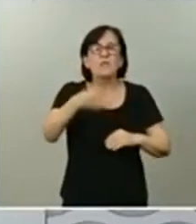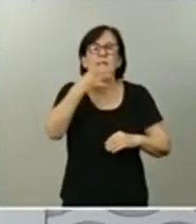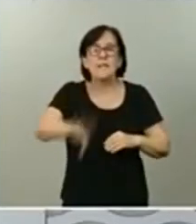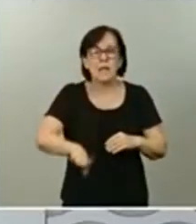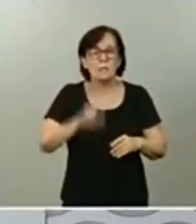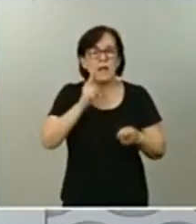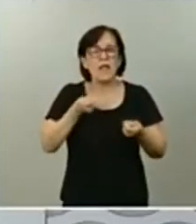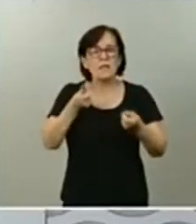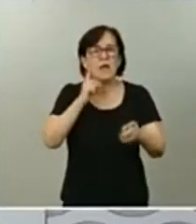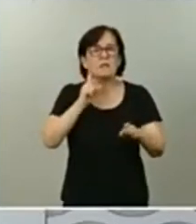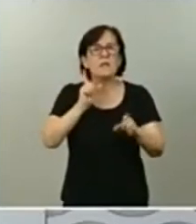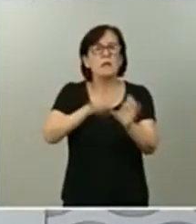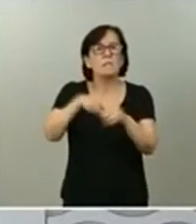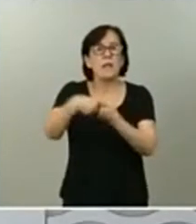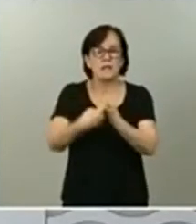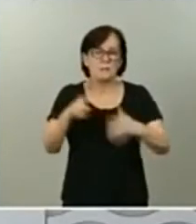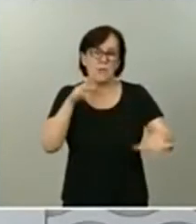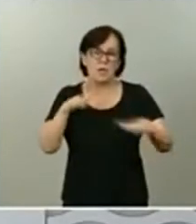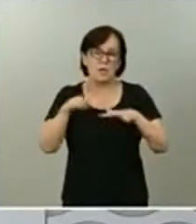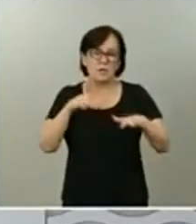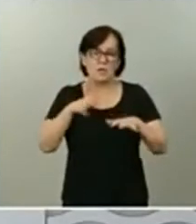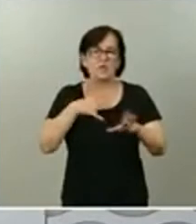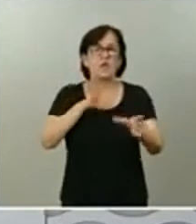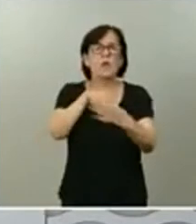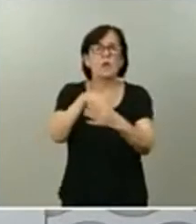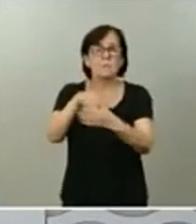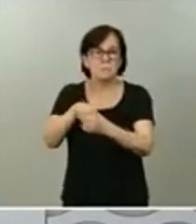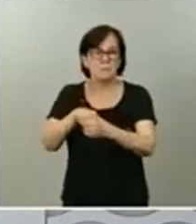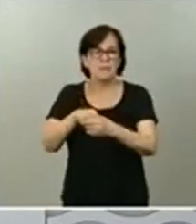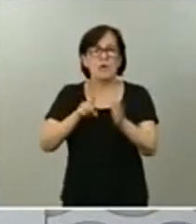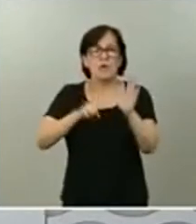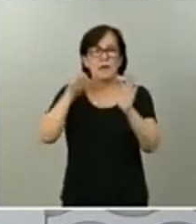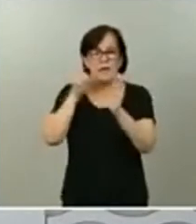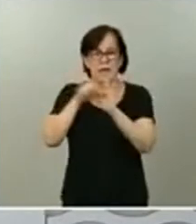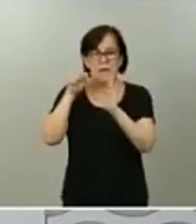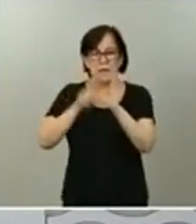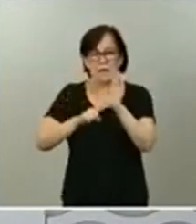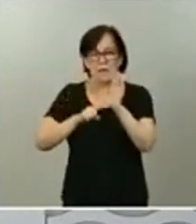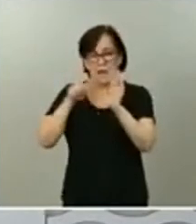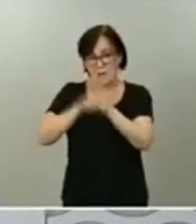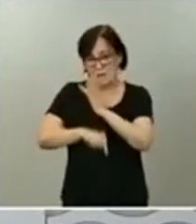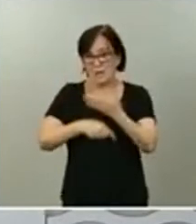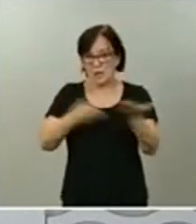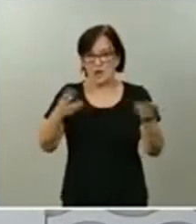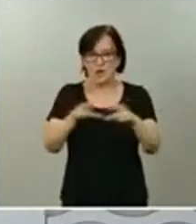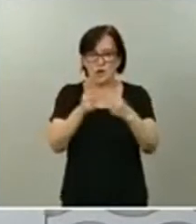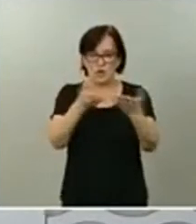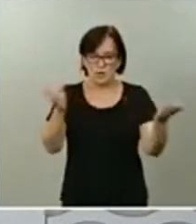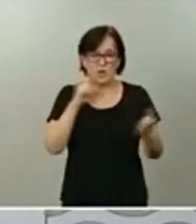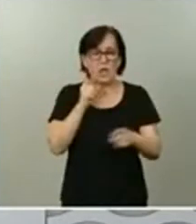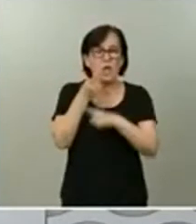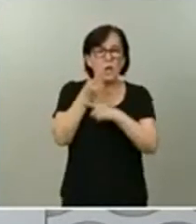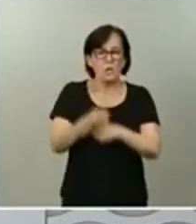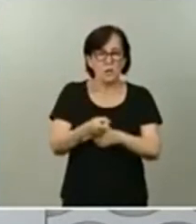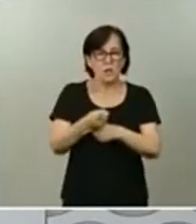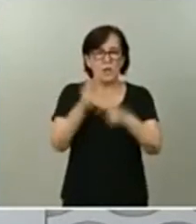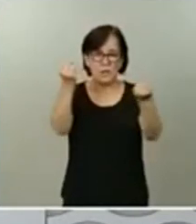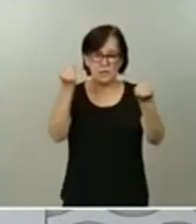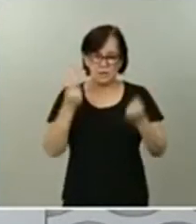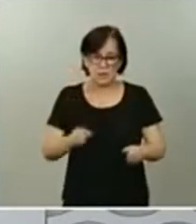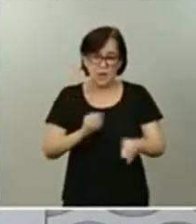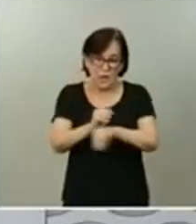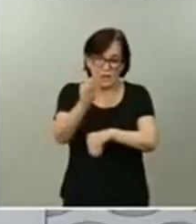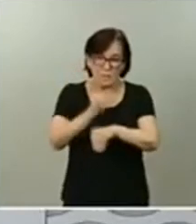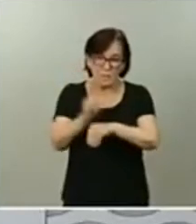participación activa y su implicación en el desarrollo de la sociedad. Se obliga, igualmente, a las instituciones de inversión colectiva